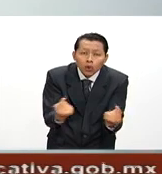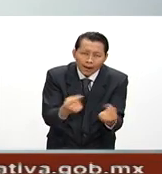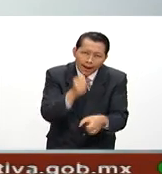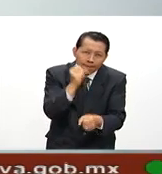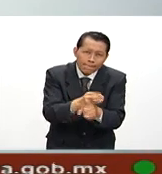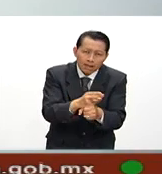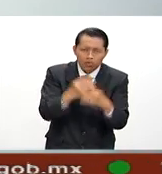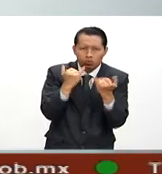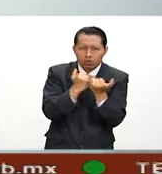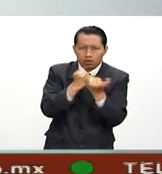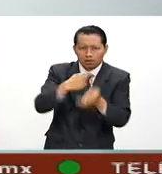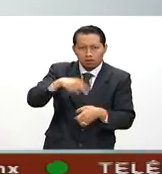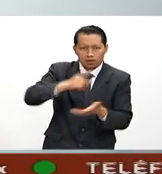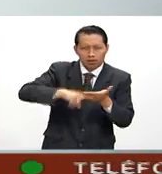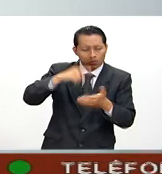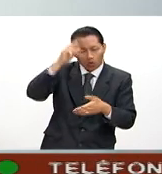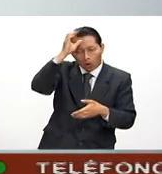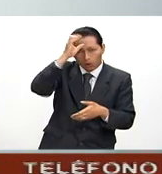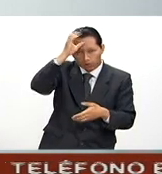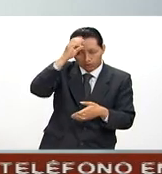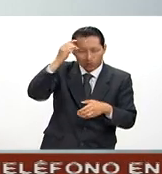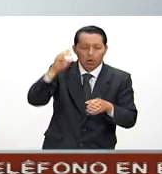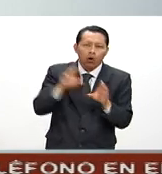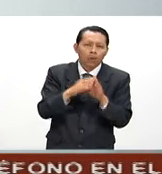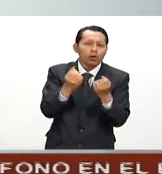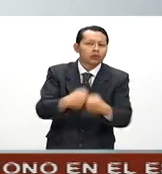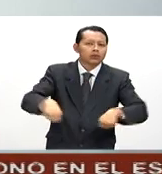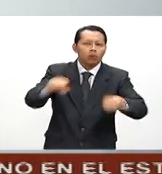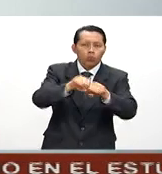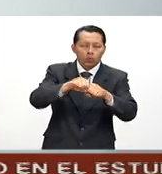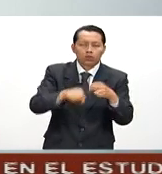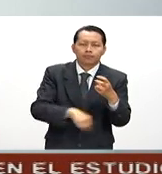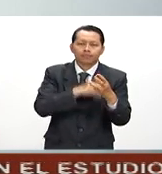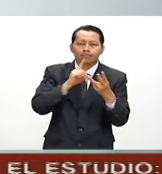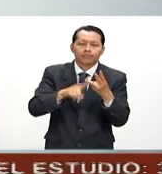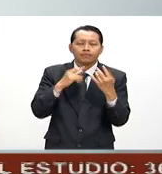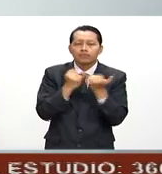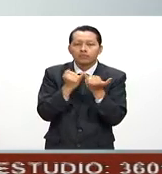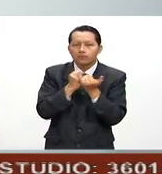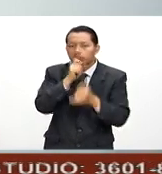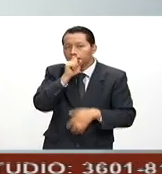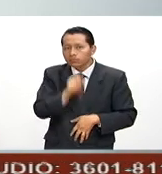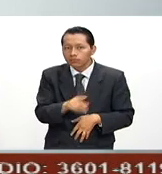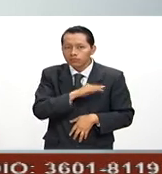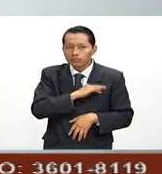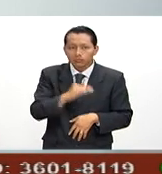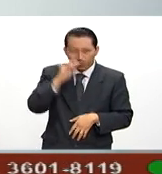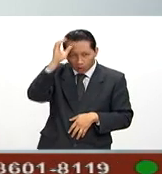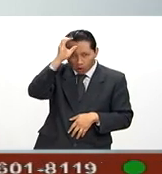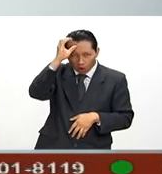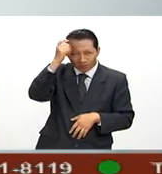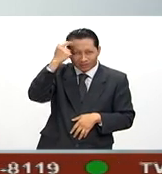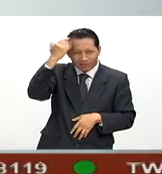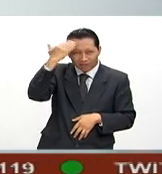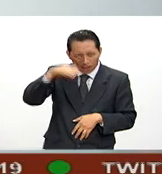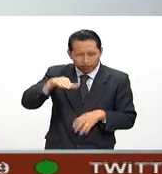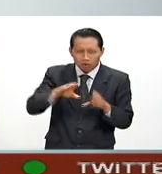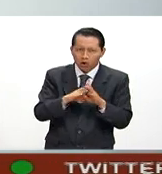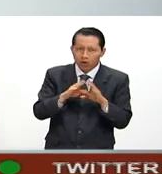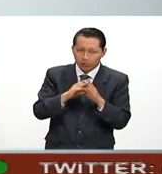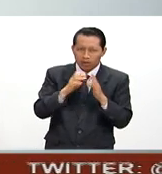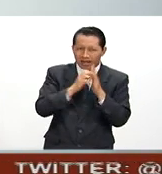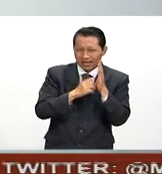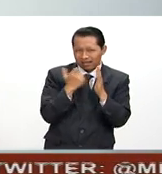seguros o a tener la conciencia de estar asegurado. Y tres, que tengamos conciencia de que ese ahorro nos va a permitir